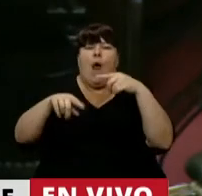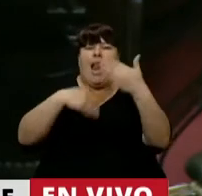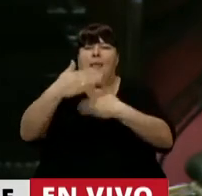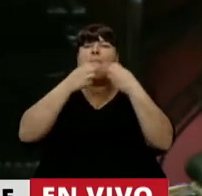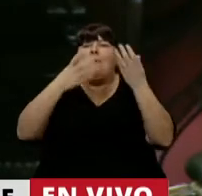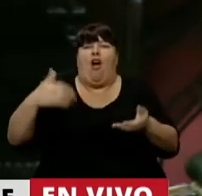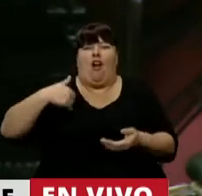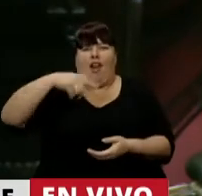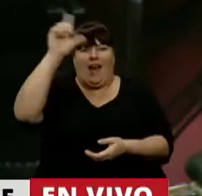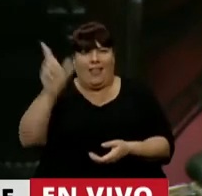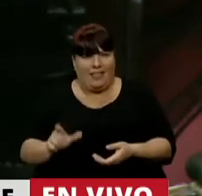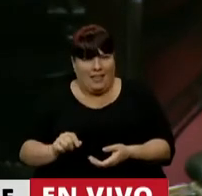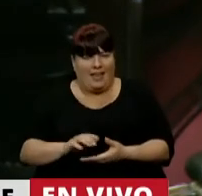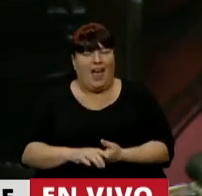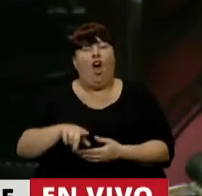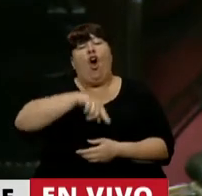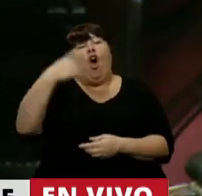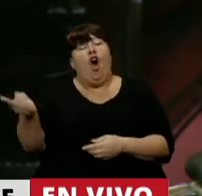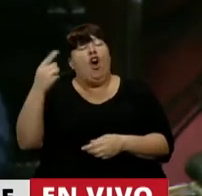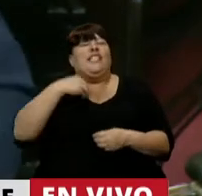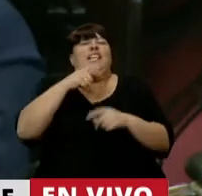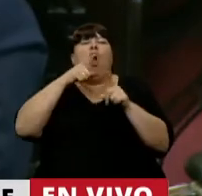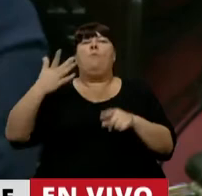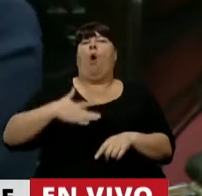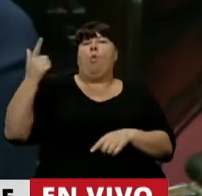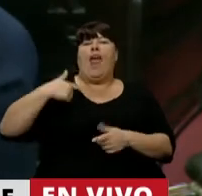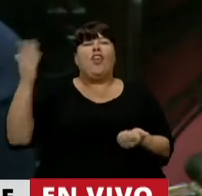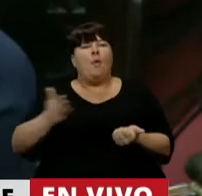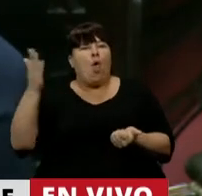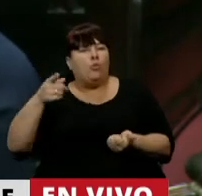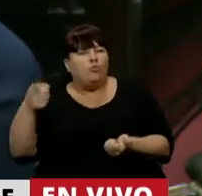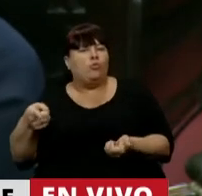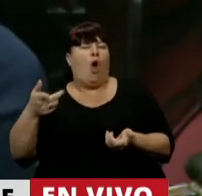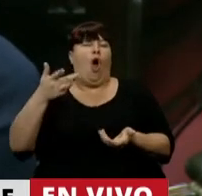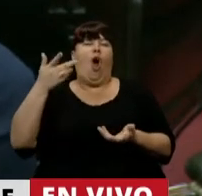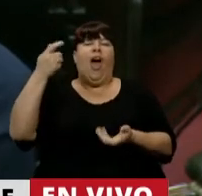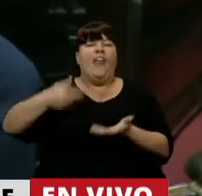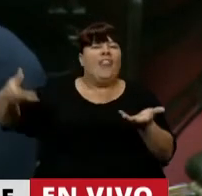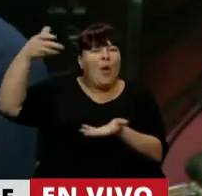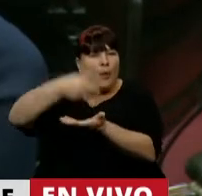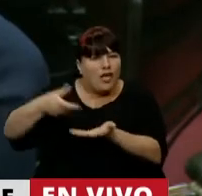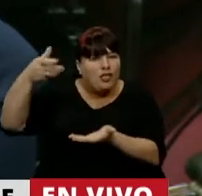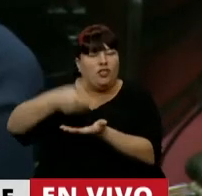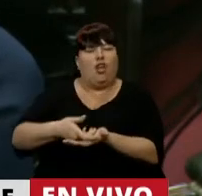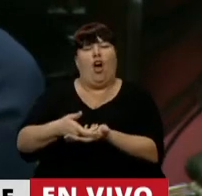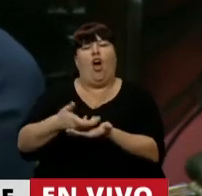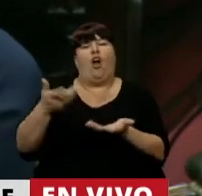a la Argentina. Y a los que se sienten dueños de la producción, de las inversiones,